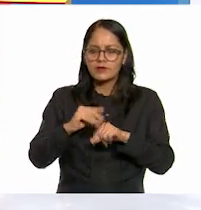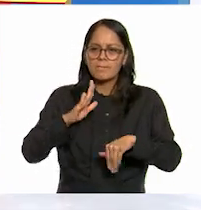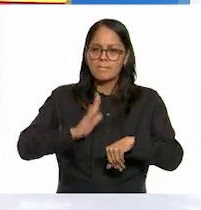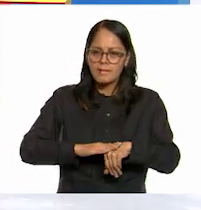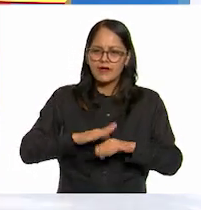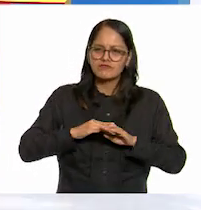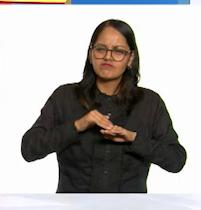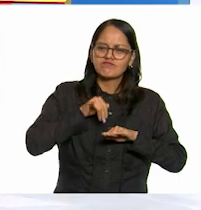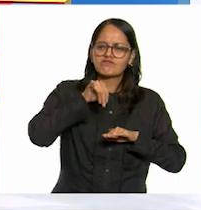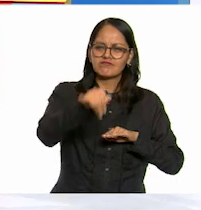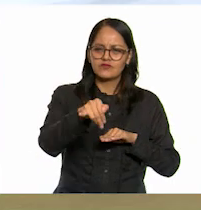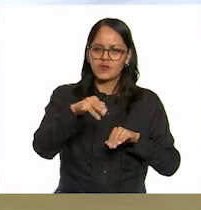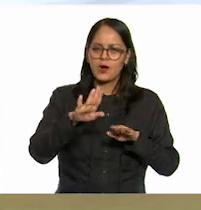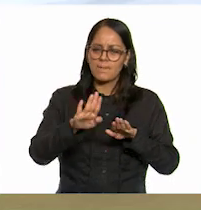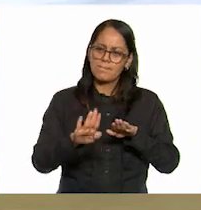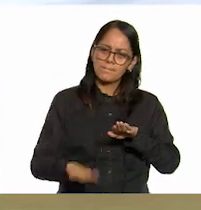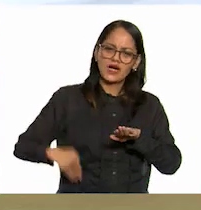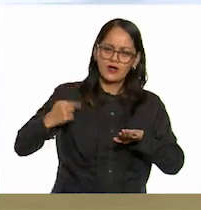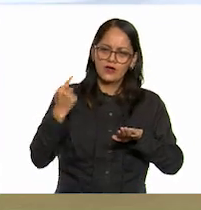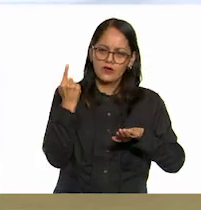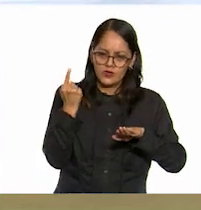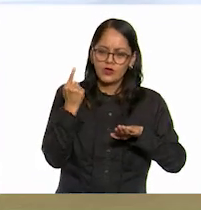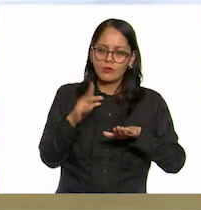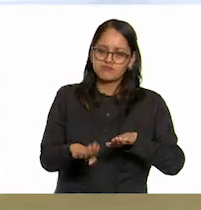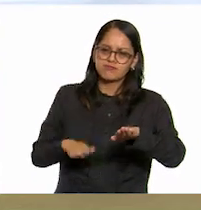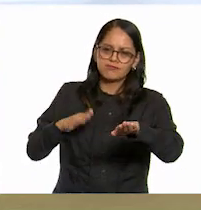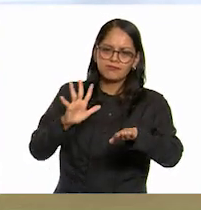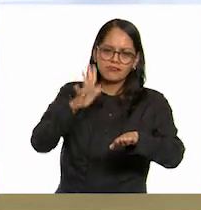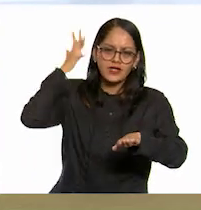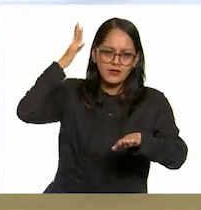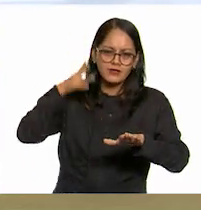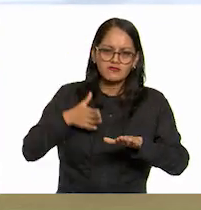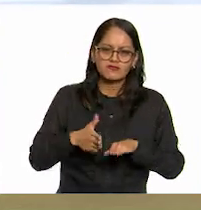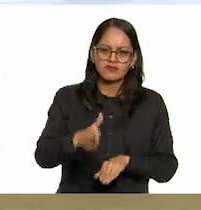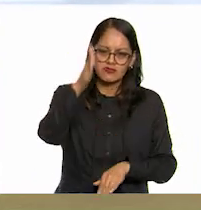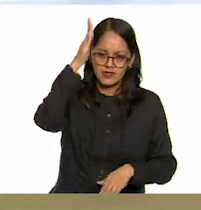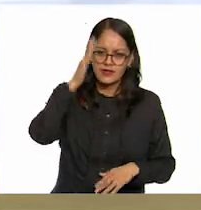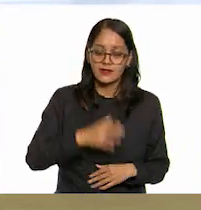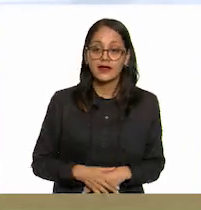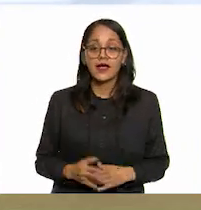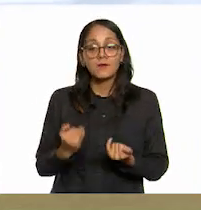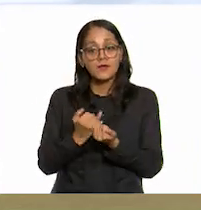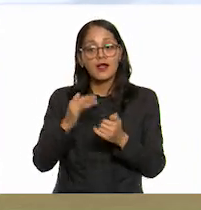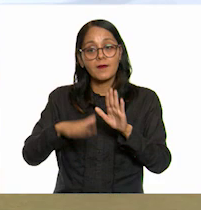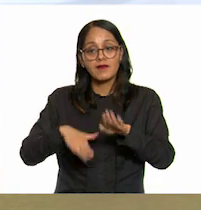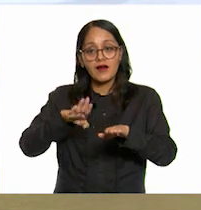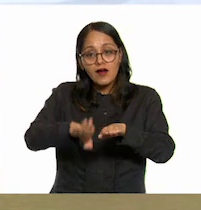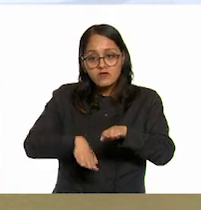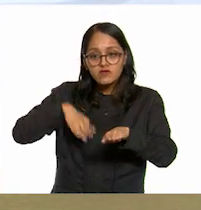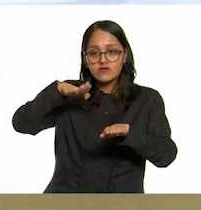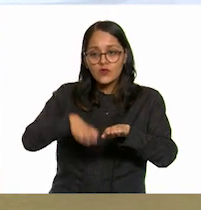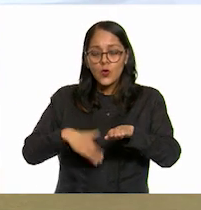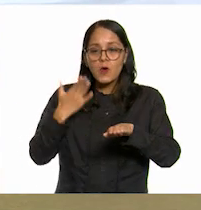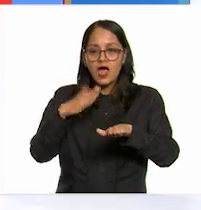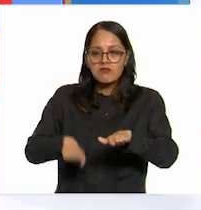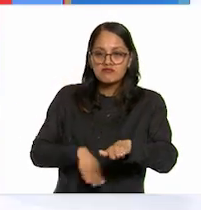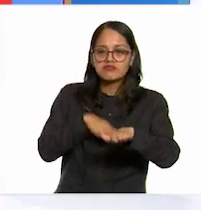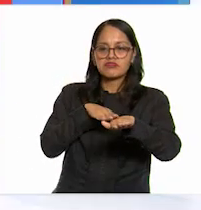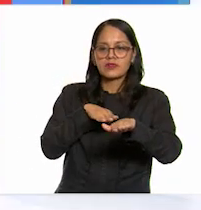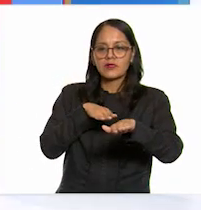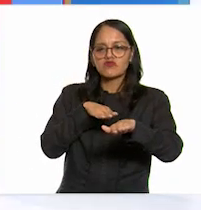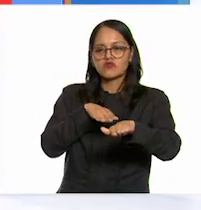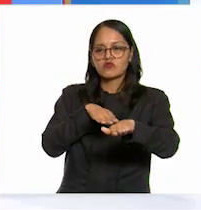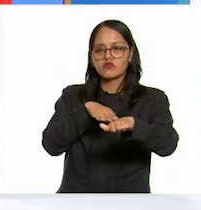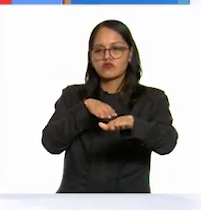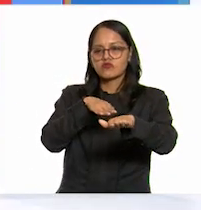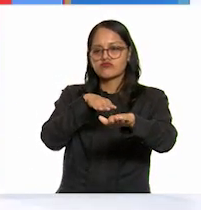distancia con un solo empuje del pie pero pues como no se puede eliminar la fricción tarde o temprano el patín se detendrá